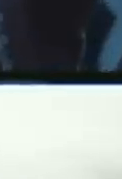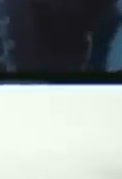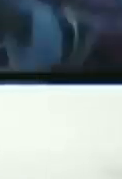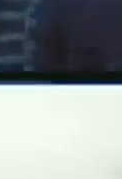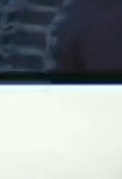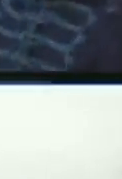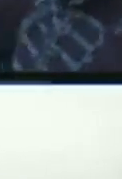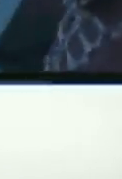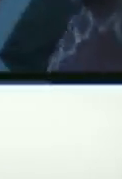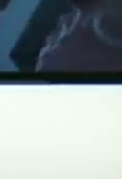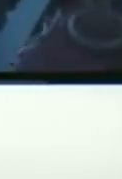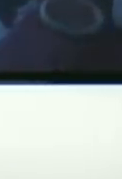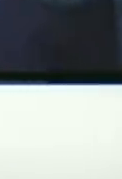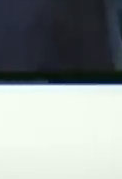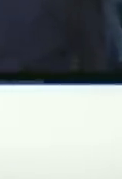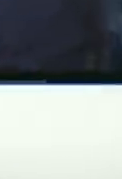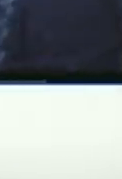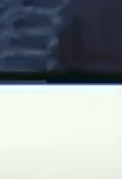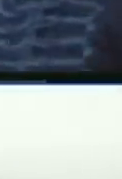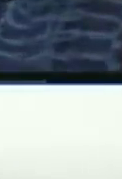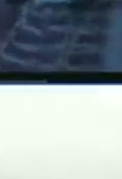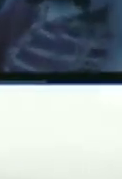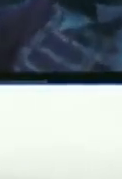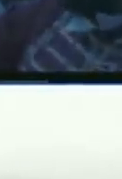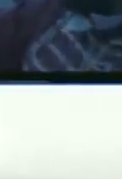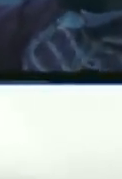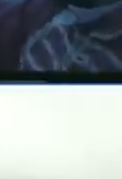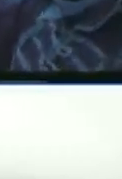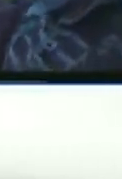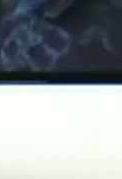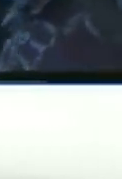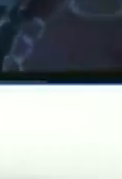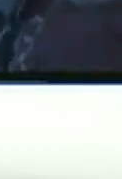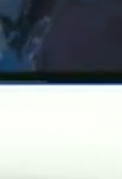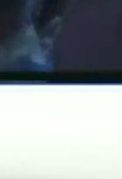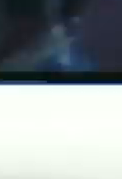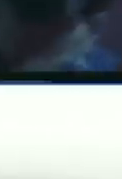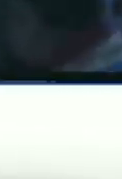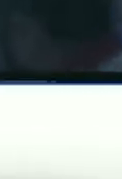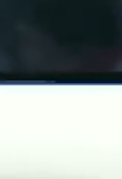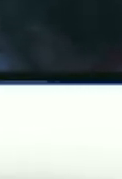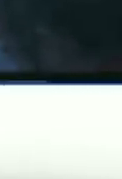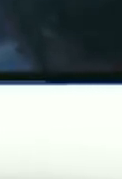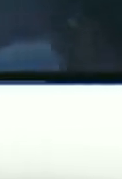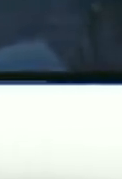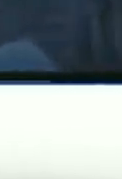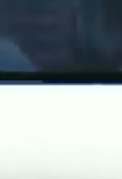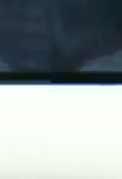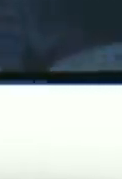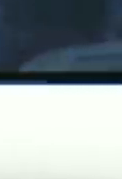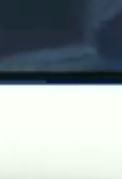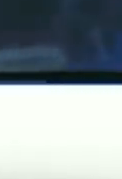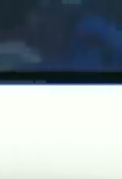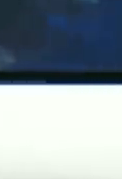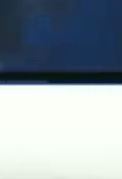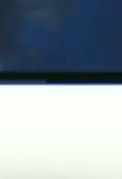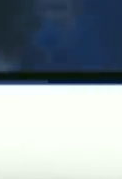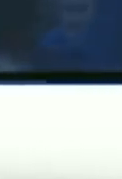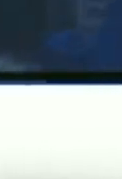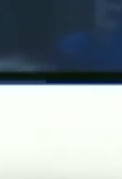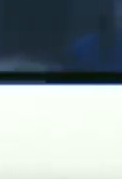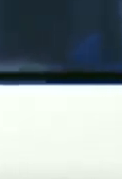gracias presidente ya no actúo hace mucho pero estoy feliz de lograr muchas cosas desde la Villa del Cine bien